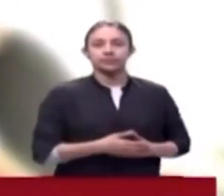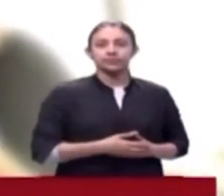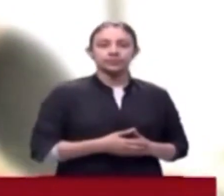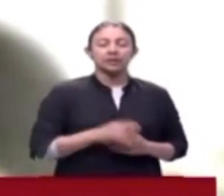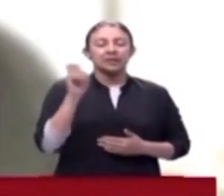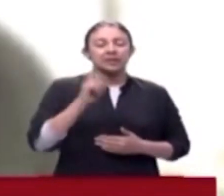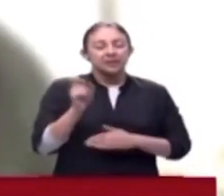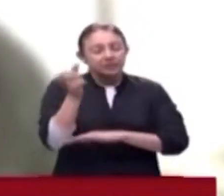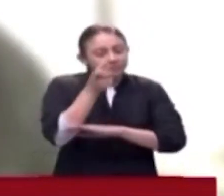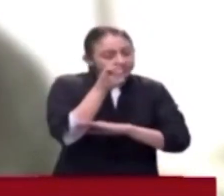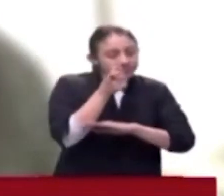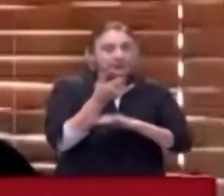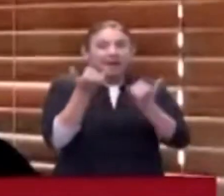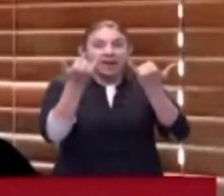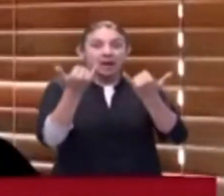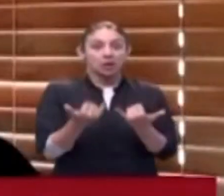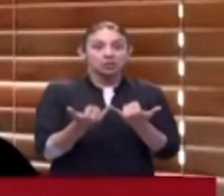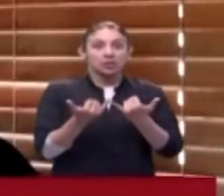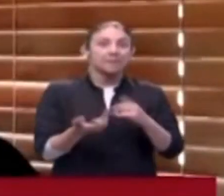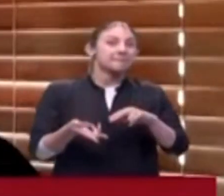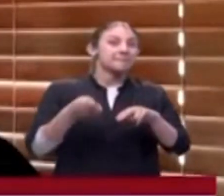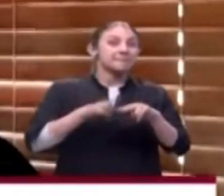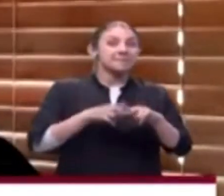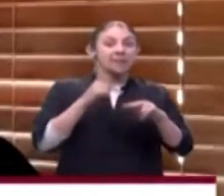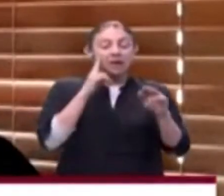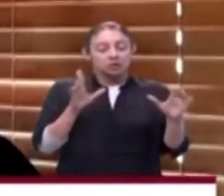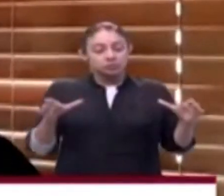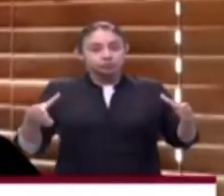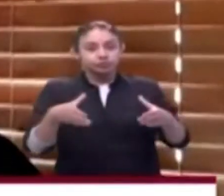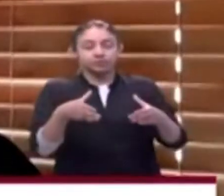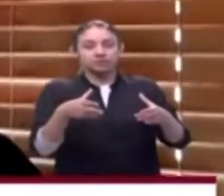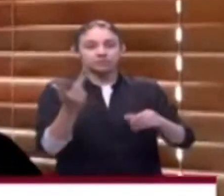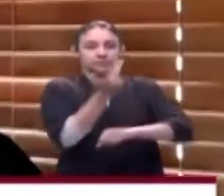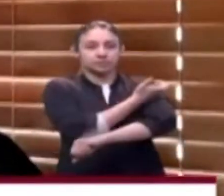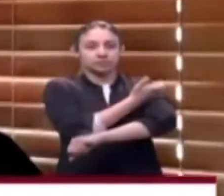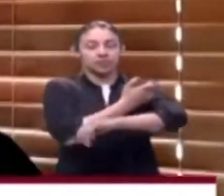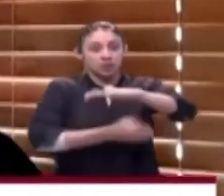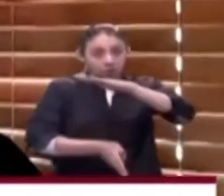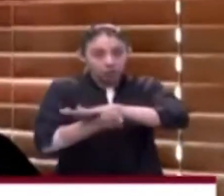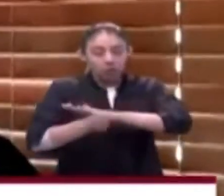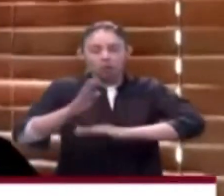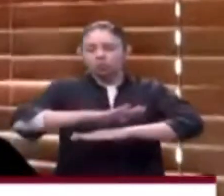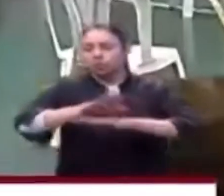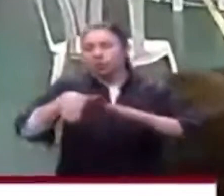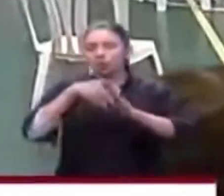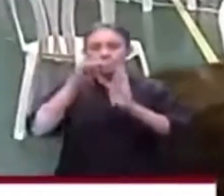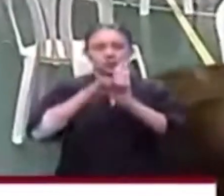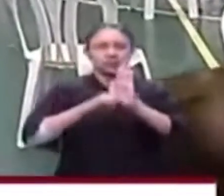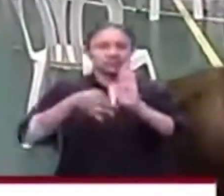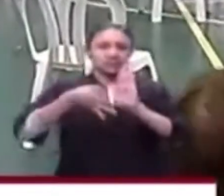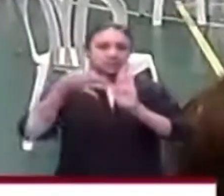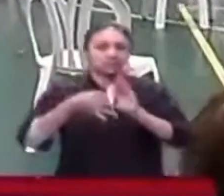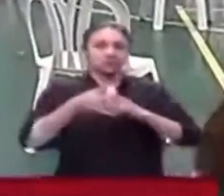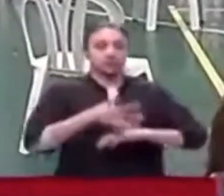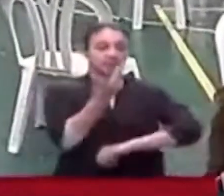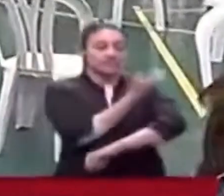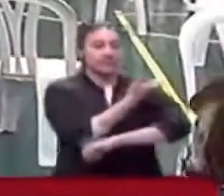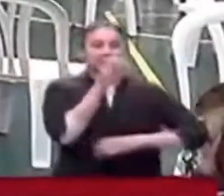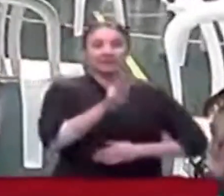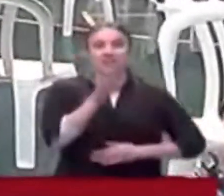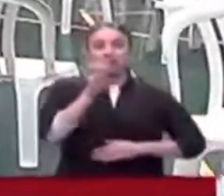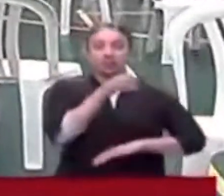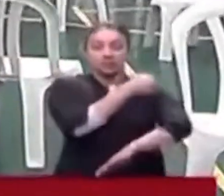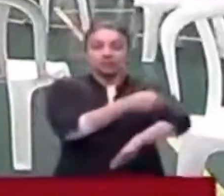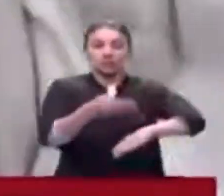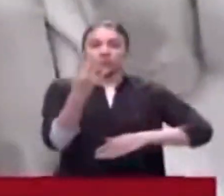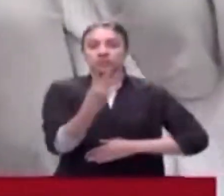Hay que estar muy pendiente. Por ahora hay que aumentar las coberturas de vacunación y seguir adelante con todas las medidas de bioseguridad. Se han aplicado 39